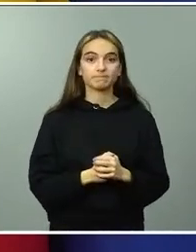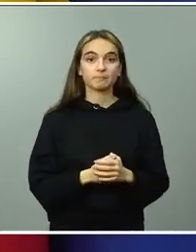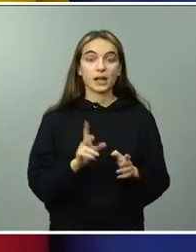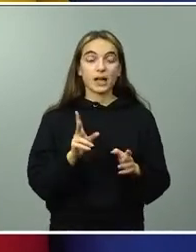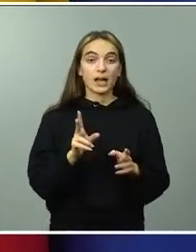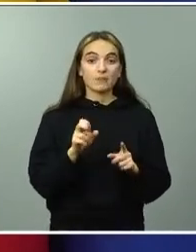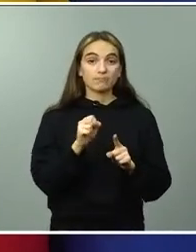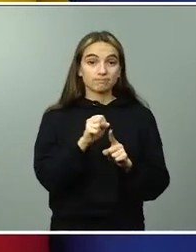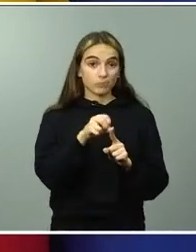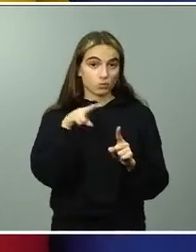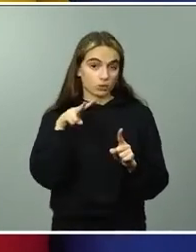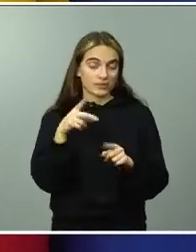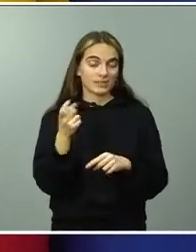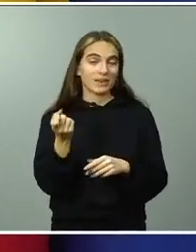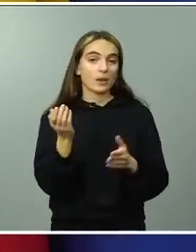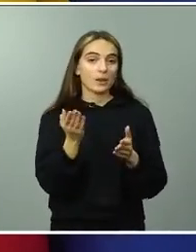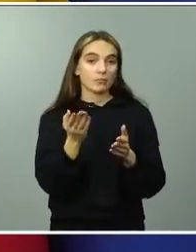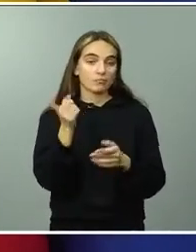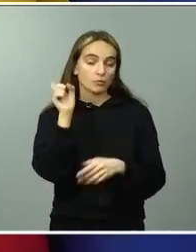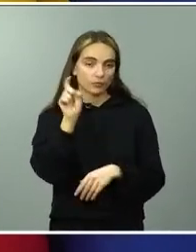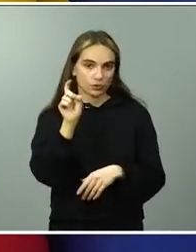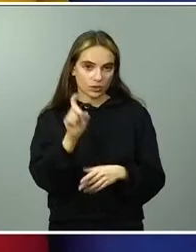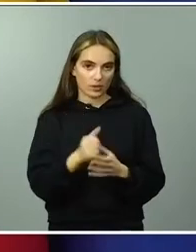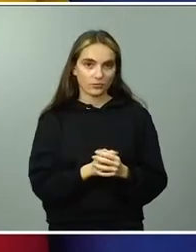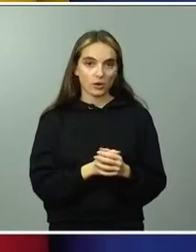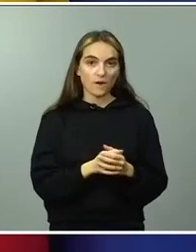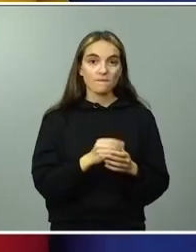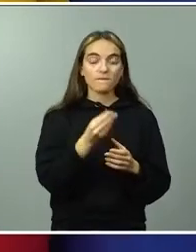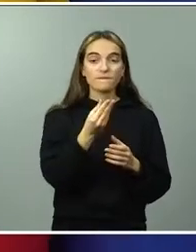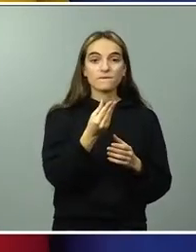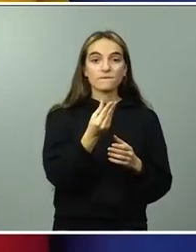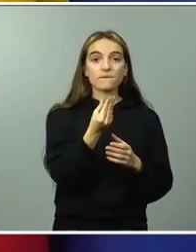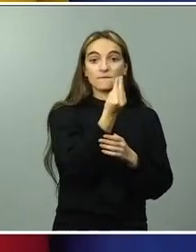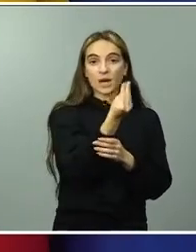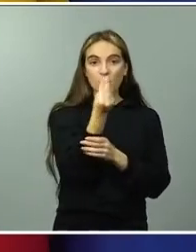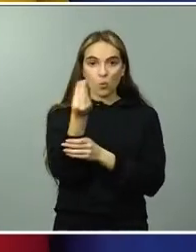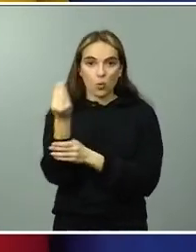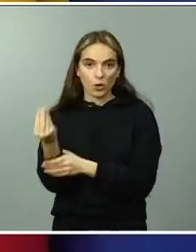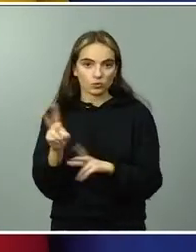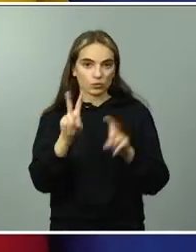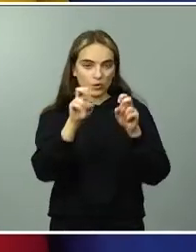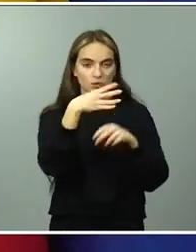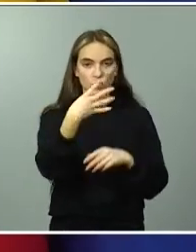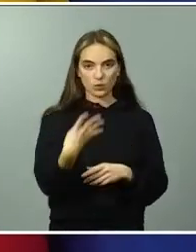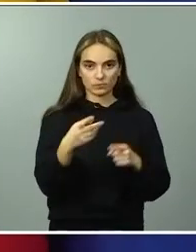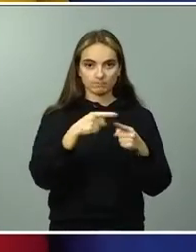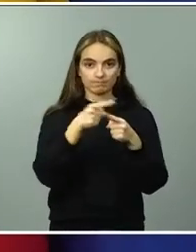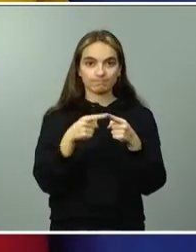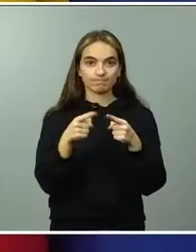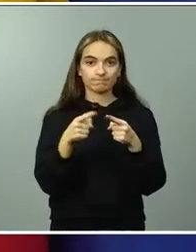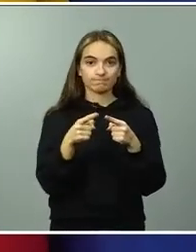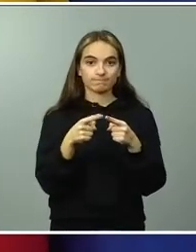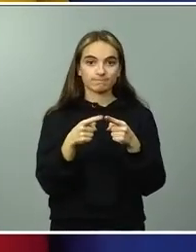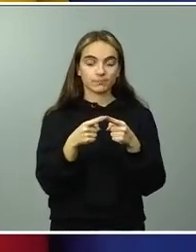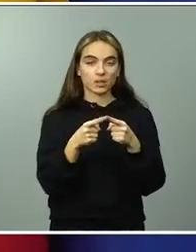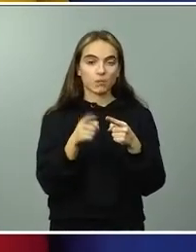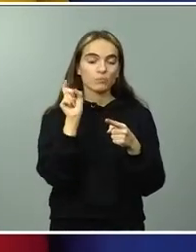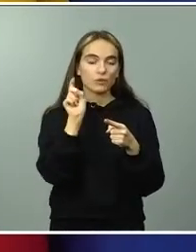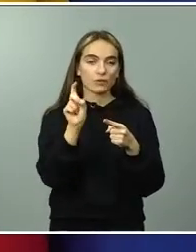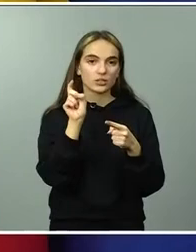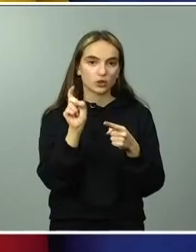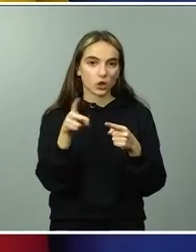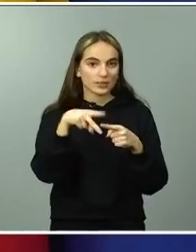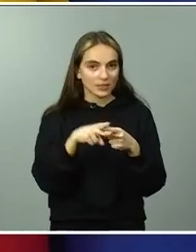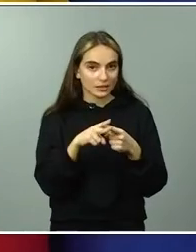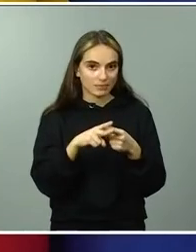Creamos cuatro nuevas figuras de profesorado, se mantiene por supuesto la de maestro de taller, pero introducimos un aspecto